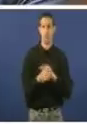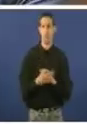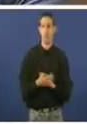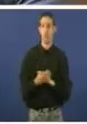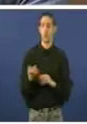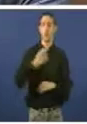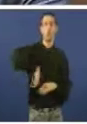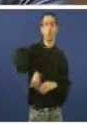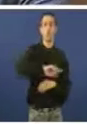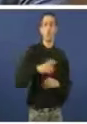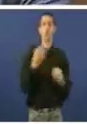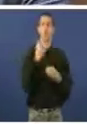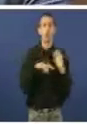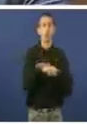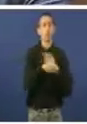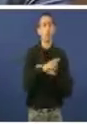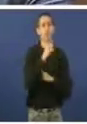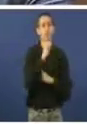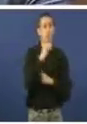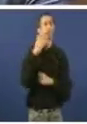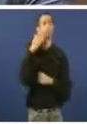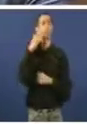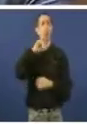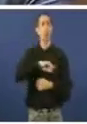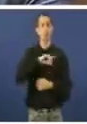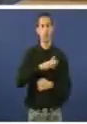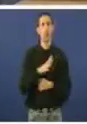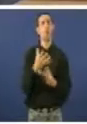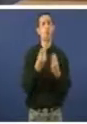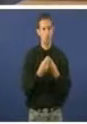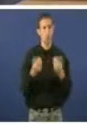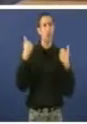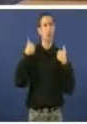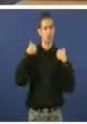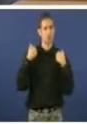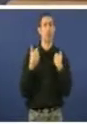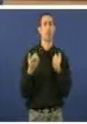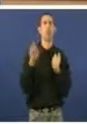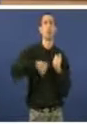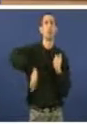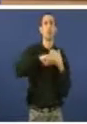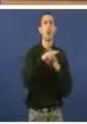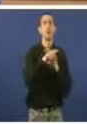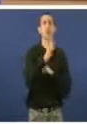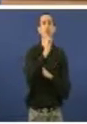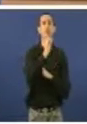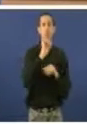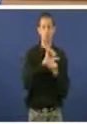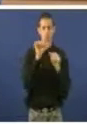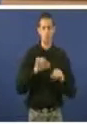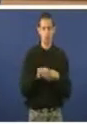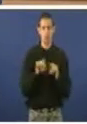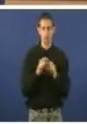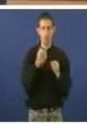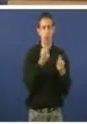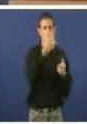xestionando con ética. Estamos xestionando con responsabilidade. Estamos xestionando ponendo a disposición dos